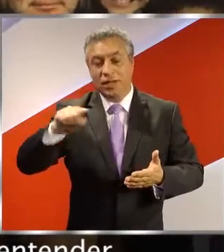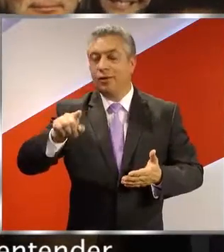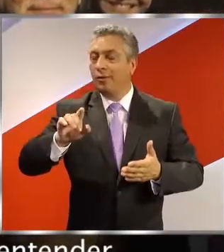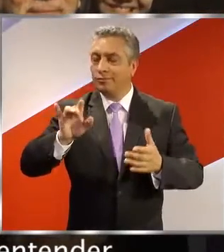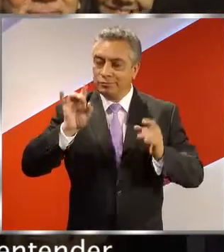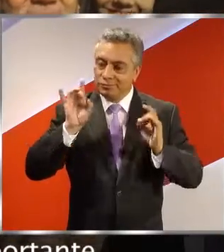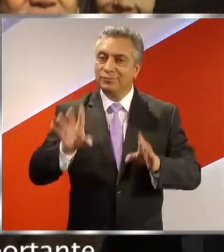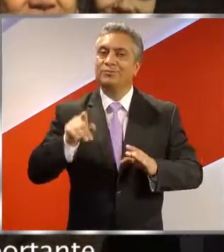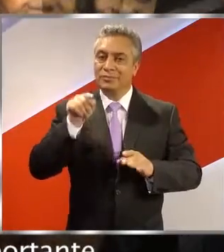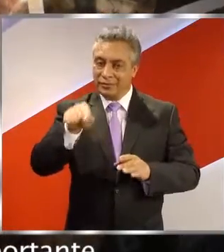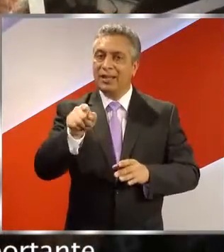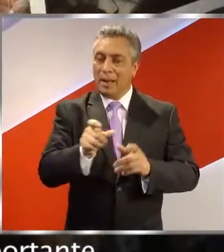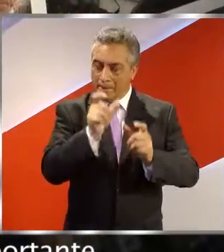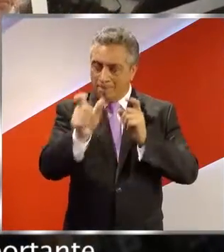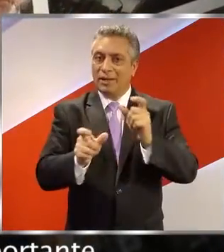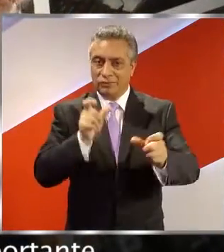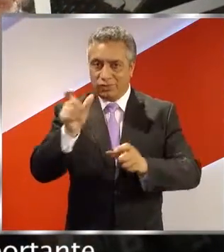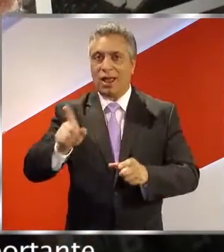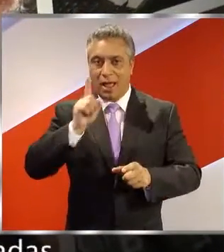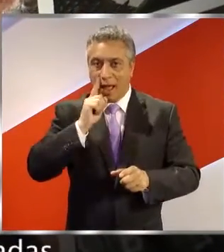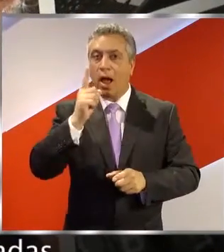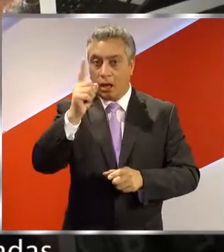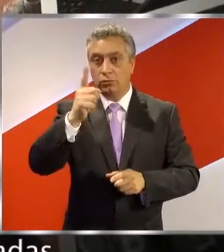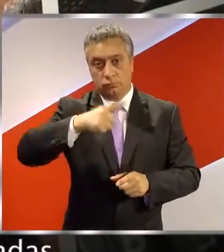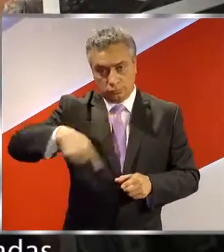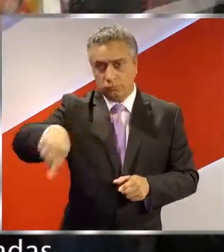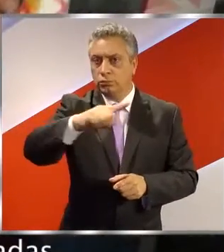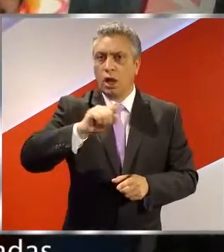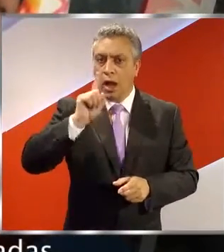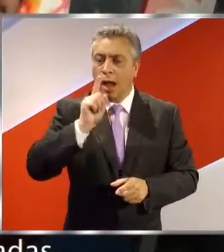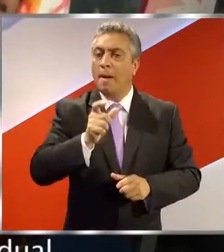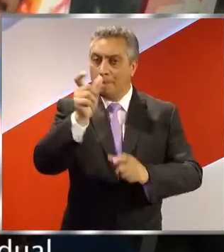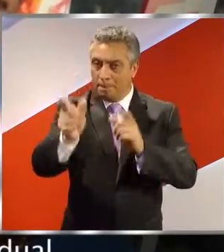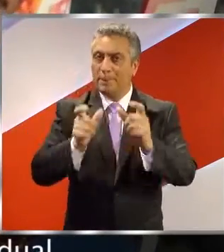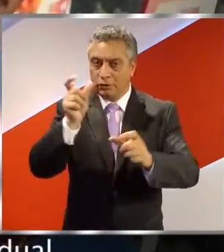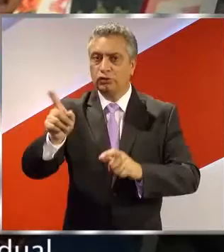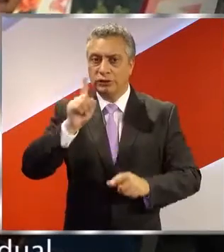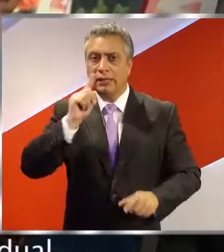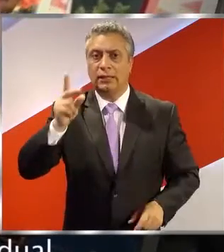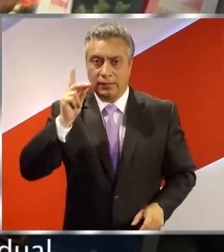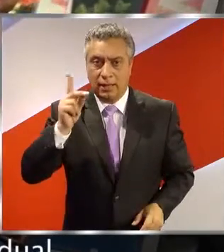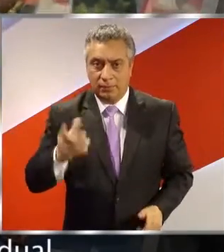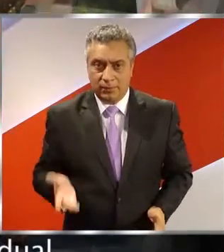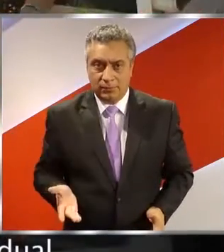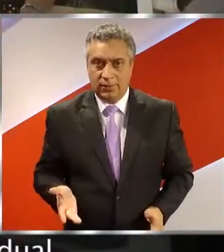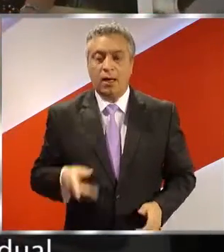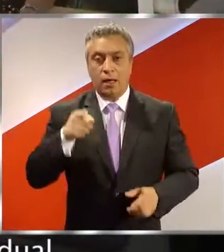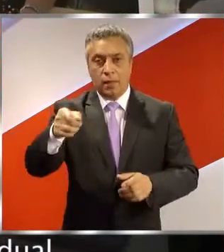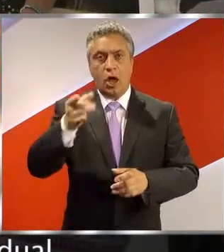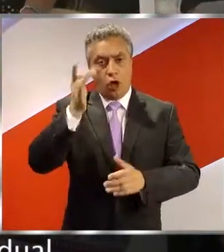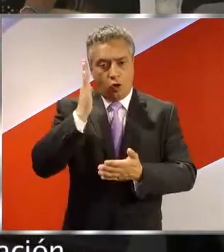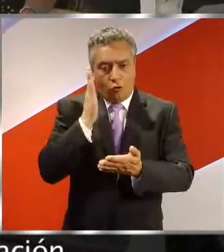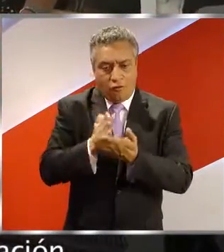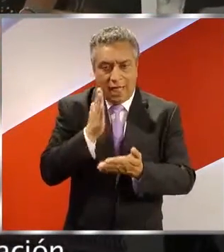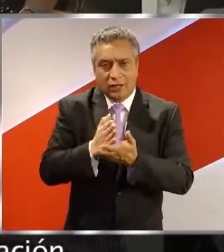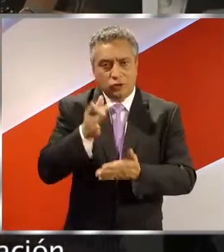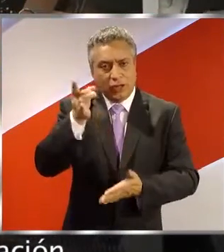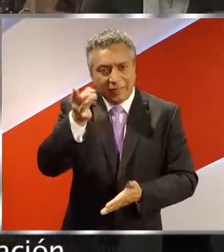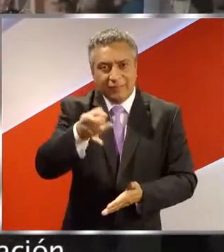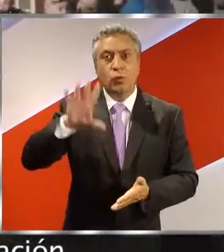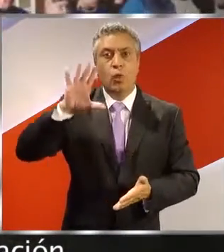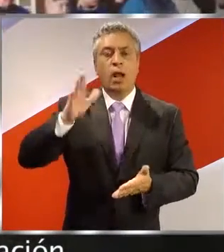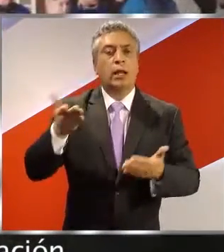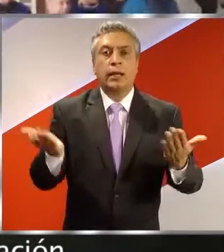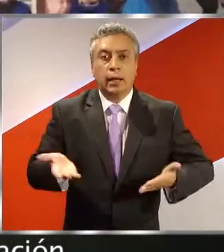tiene que entender que hay un porcentaje importante de personas capacitadas, que la obligación individual es